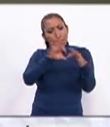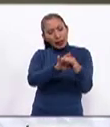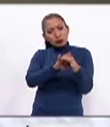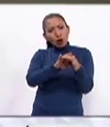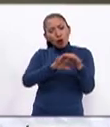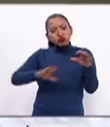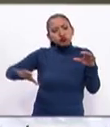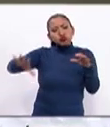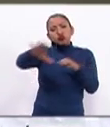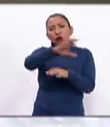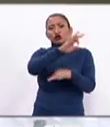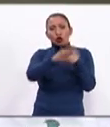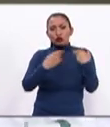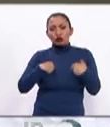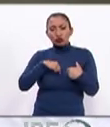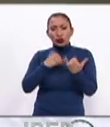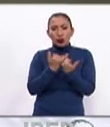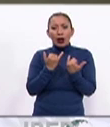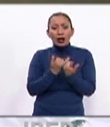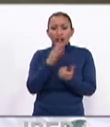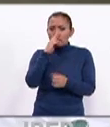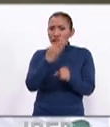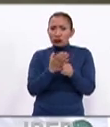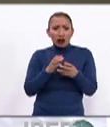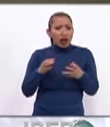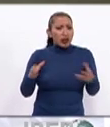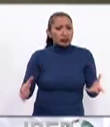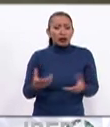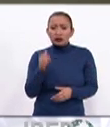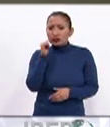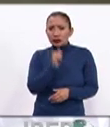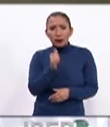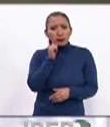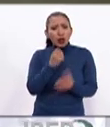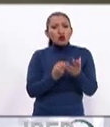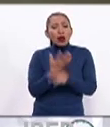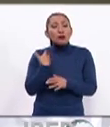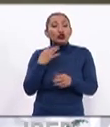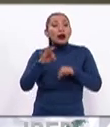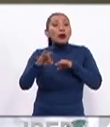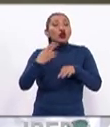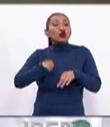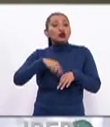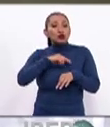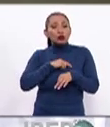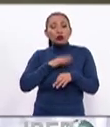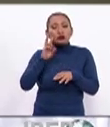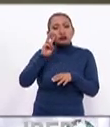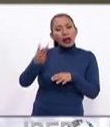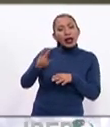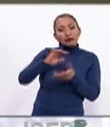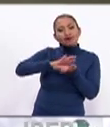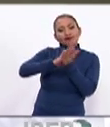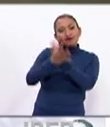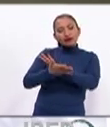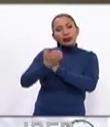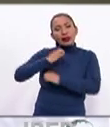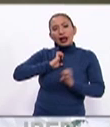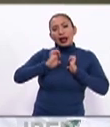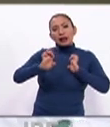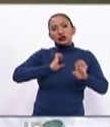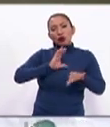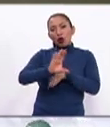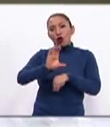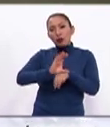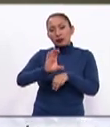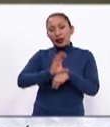ecosistema, como todos nosotros. Y es una responsabilidad muy grande y está dentro de las nuevas funciones, dentro del escenario de transformación del ejército de Colombia